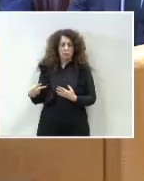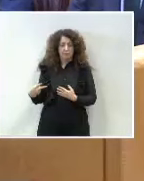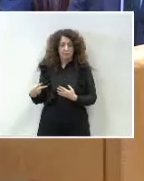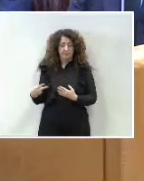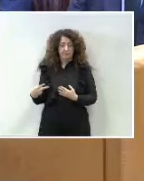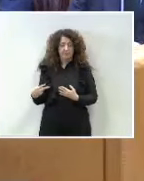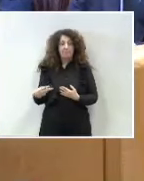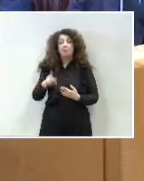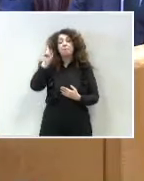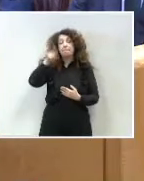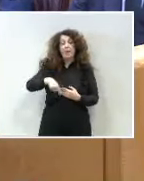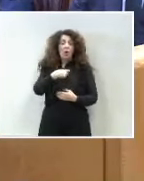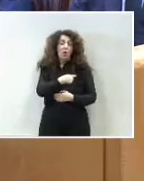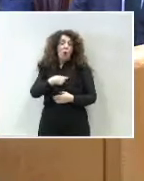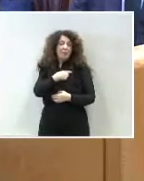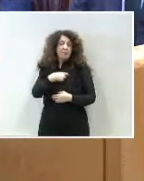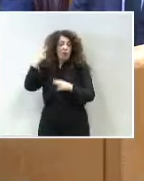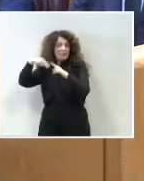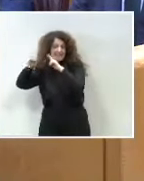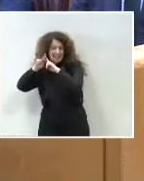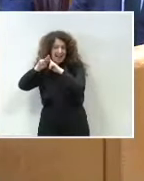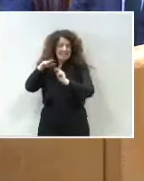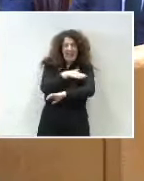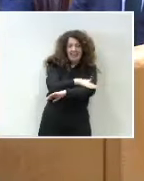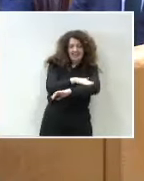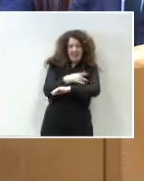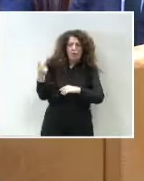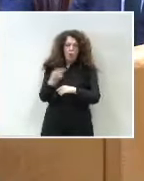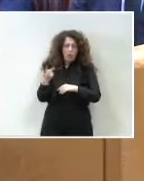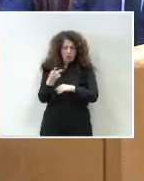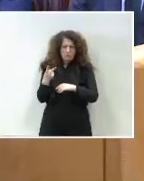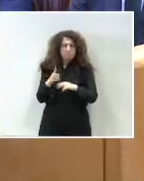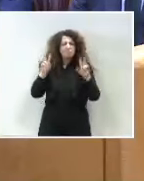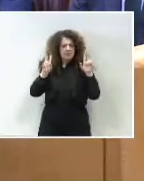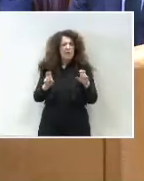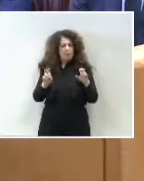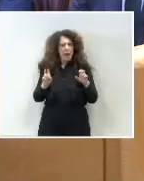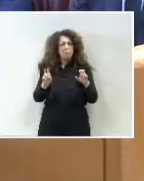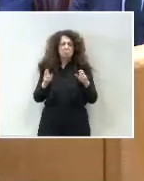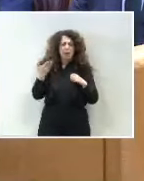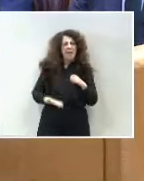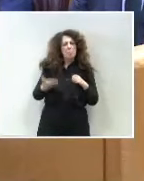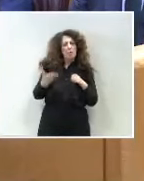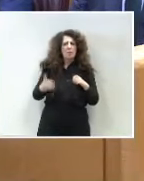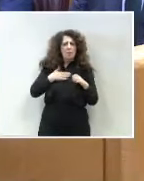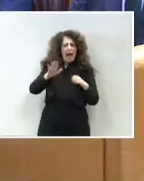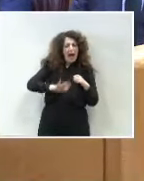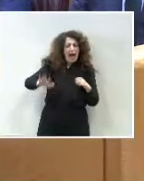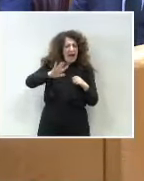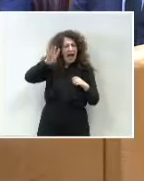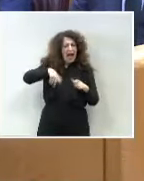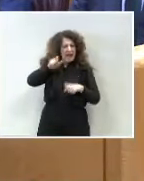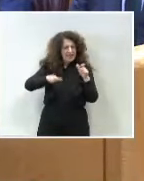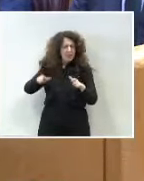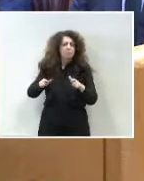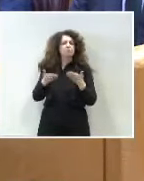Está también la Comisión Bilateral Generalitat de Estado, donde estamos avanzando en materias que yo creo que son muy importantes para el conjunto de catalanes y catalanas, las